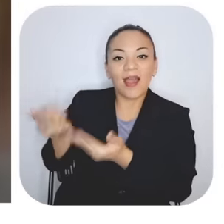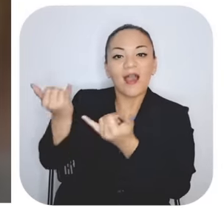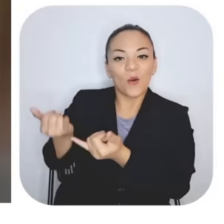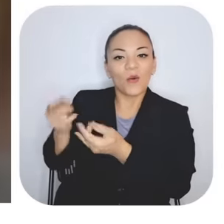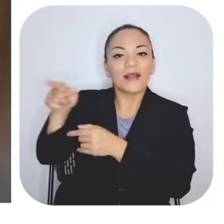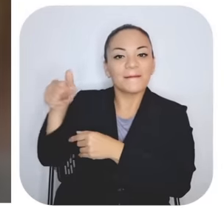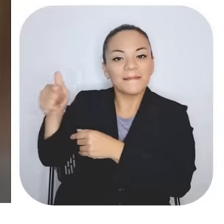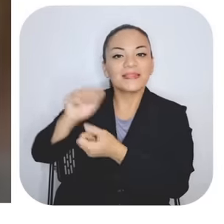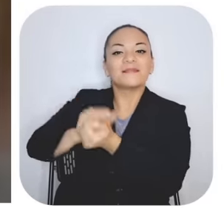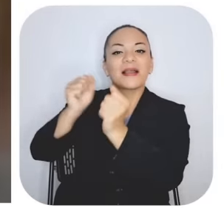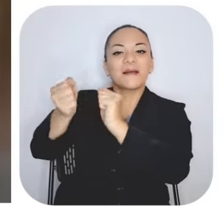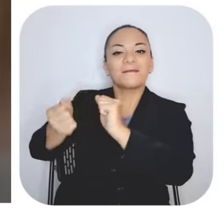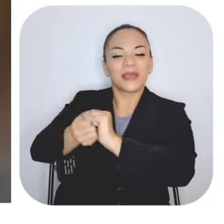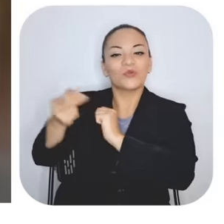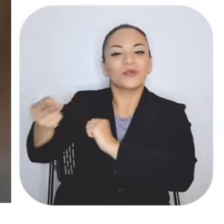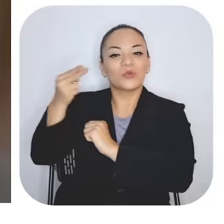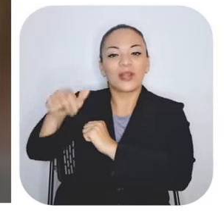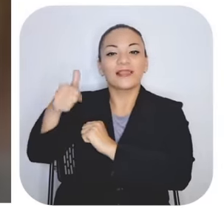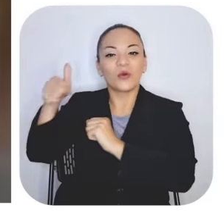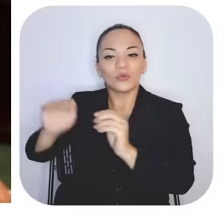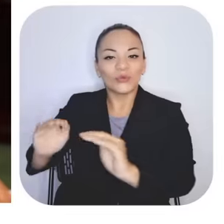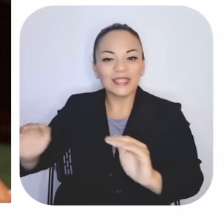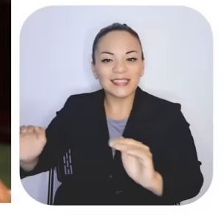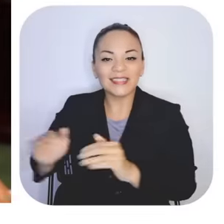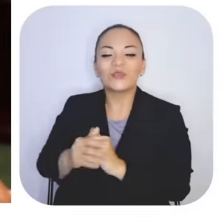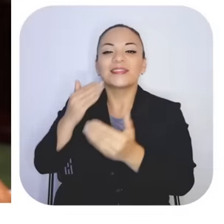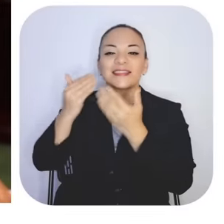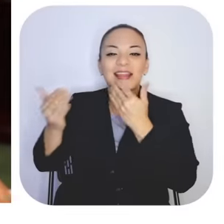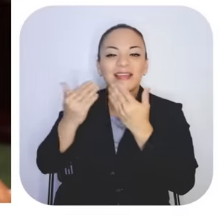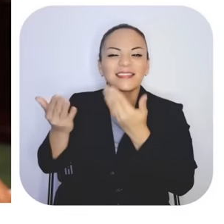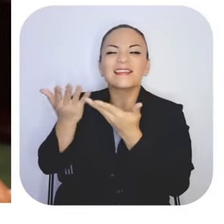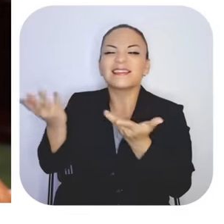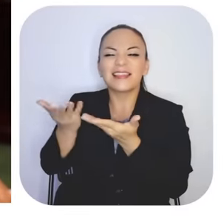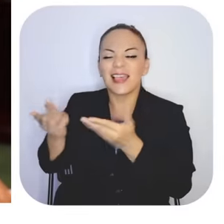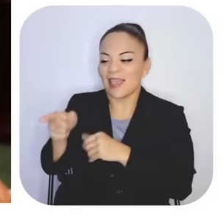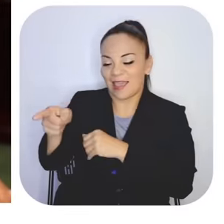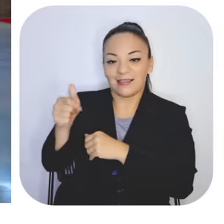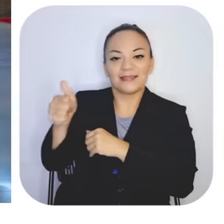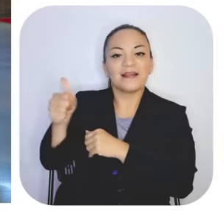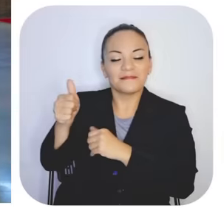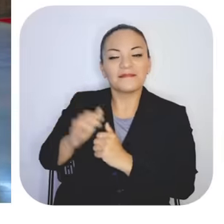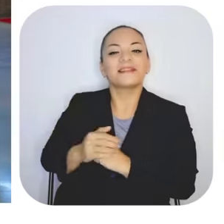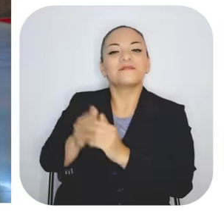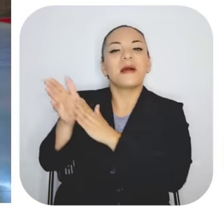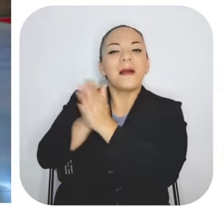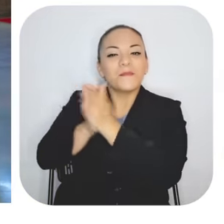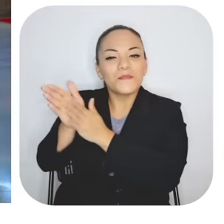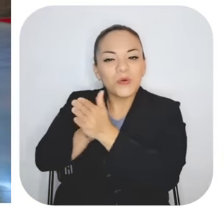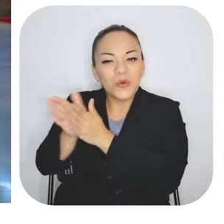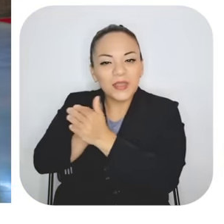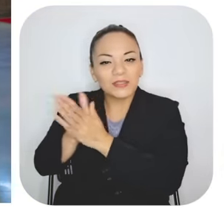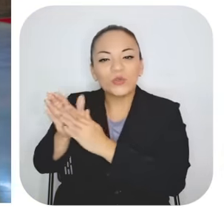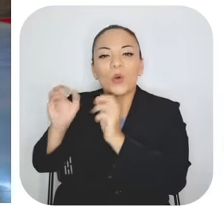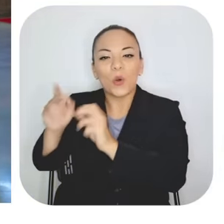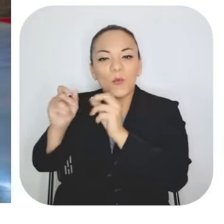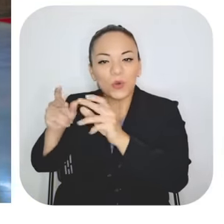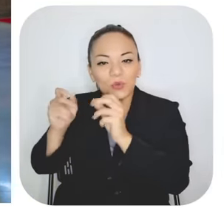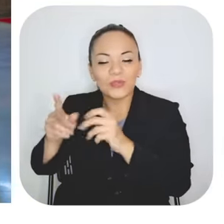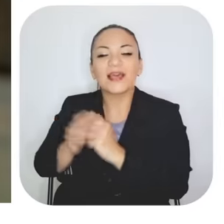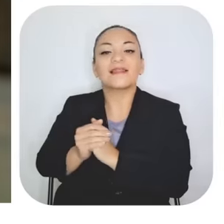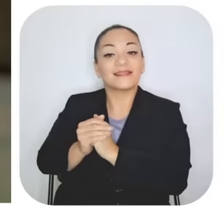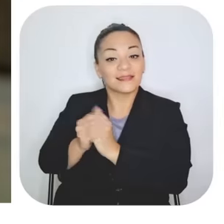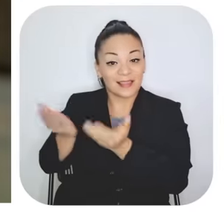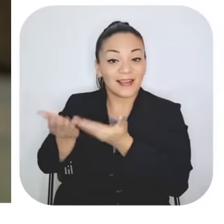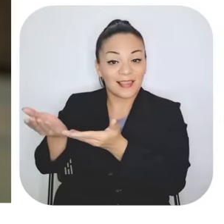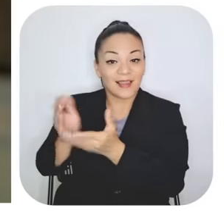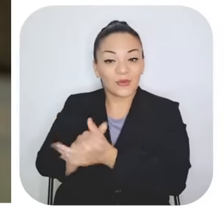cambiando la historia de otros gracias a que ella aprovechó cada oportunidad